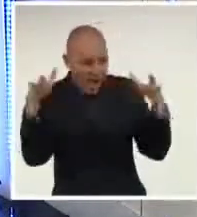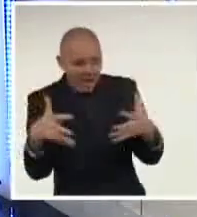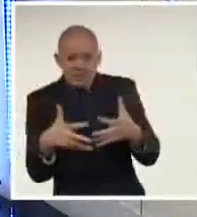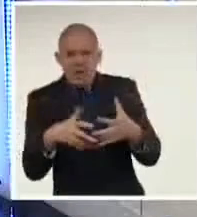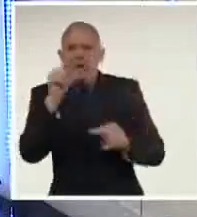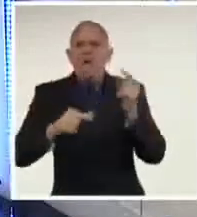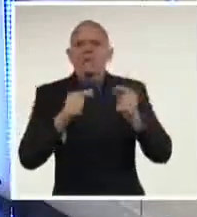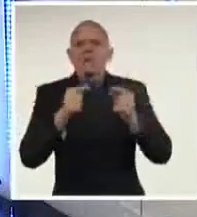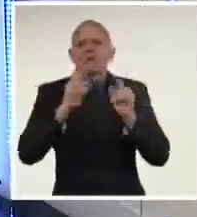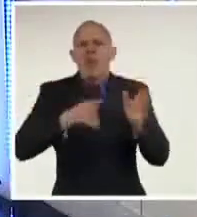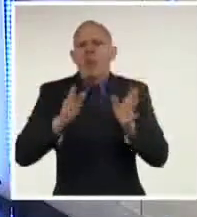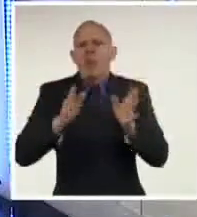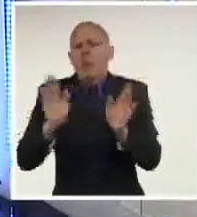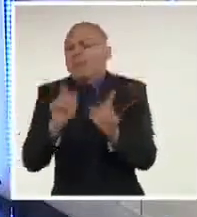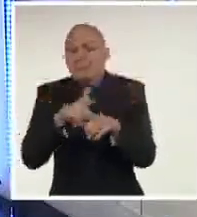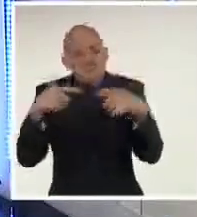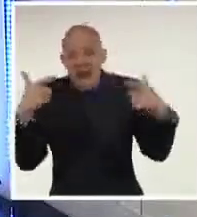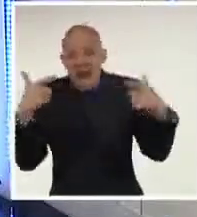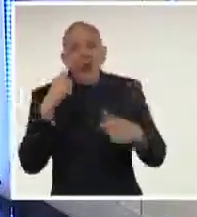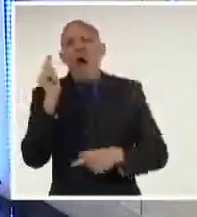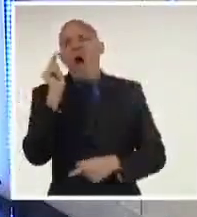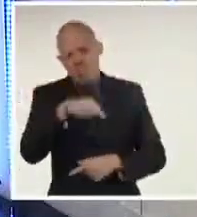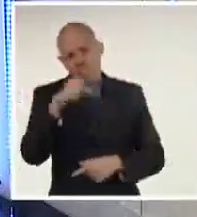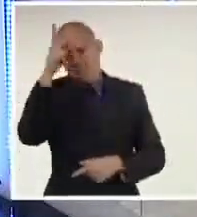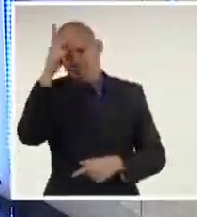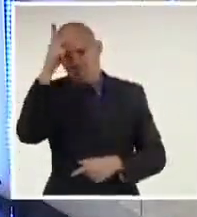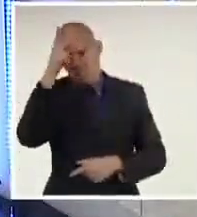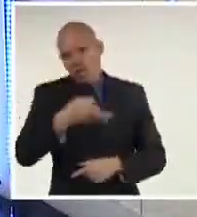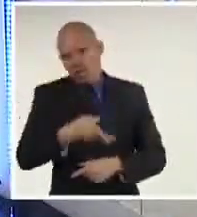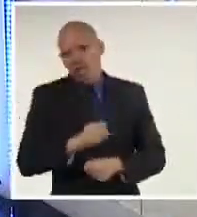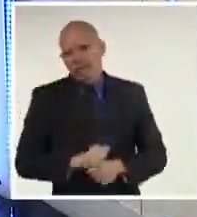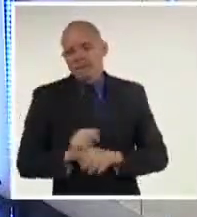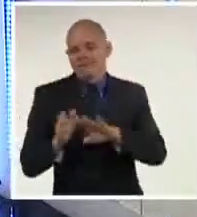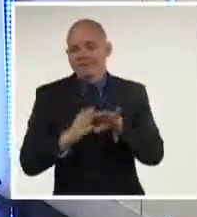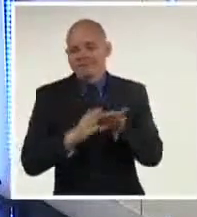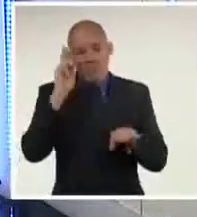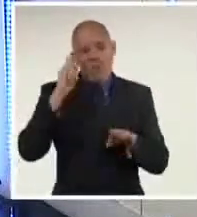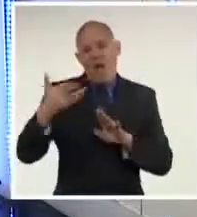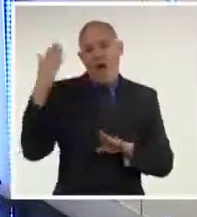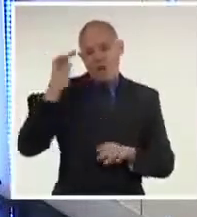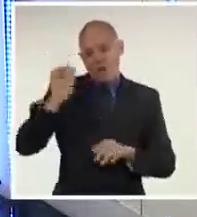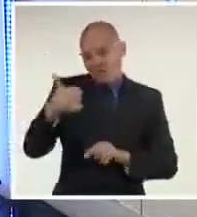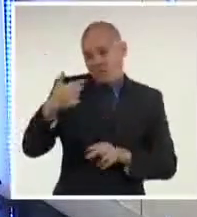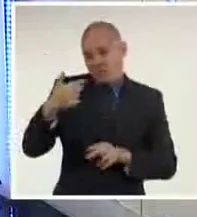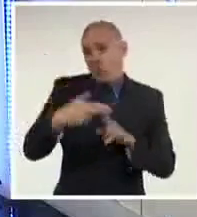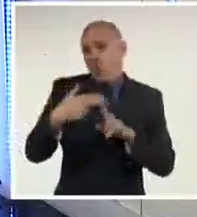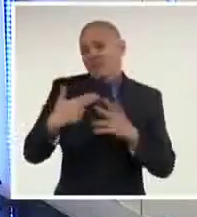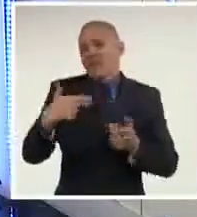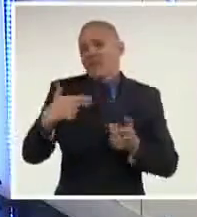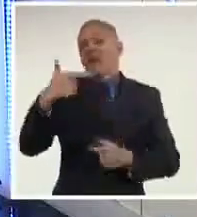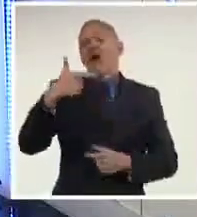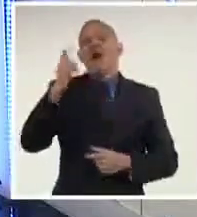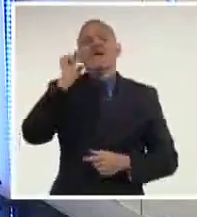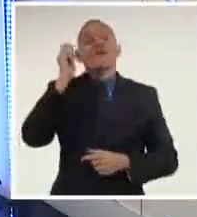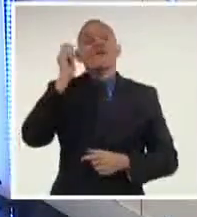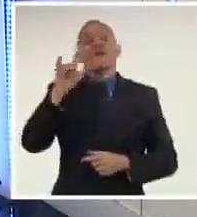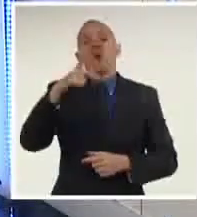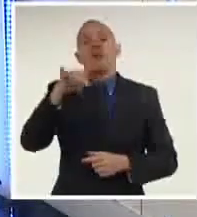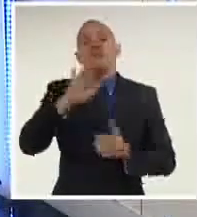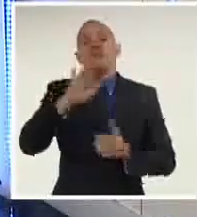se fue, dejó a su clase protegida y sembrada en la política. Y nadie, nadie cede poder. Hay que luchar por él,